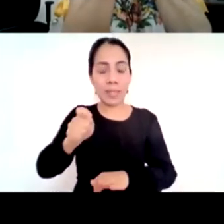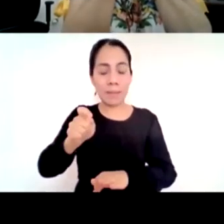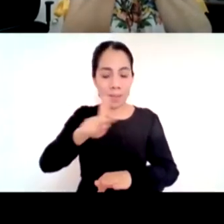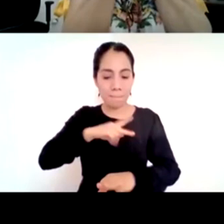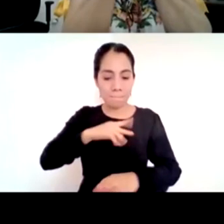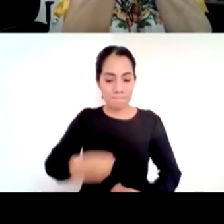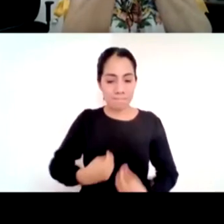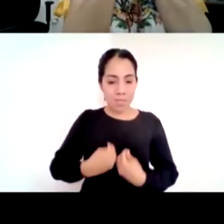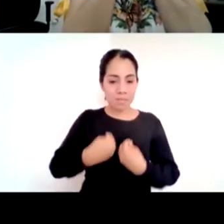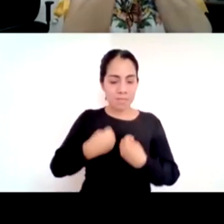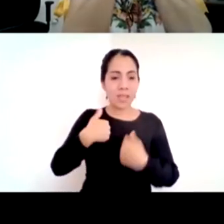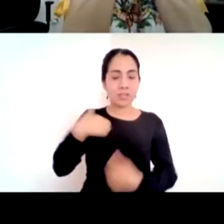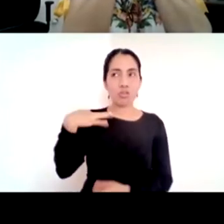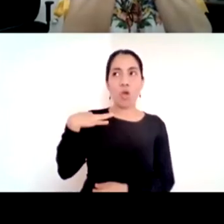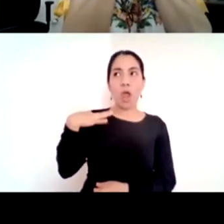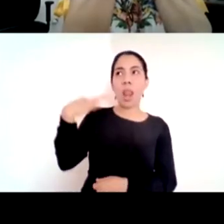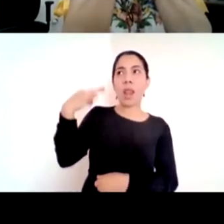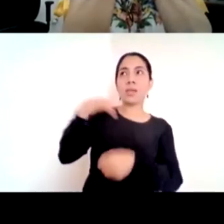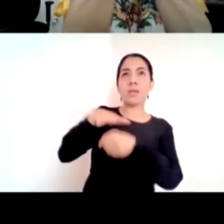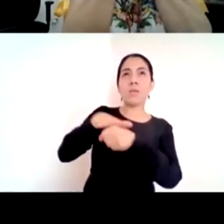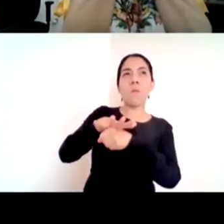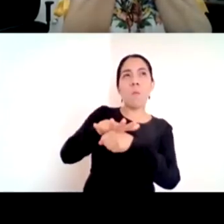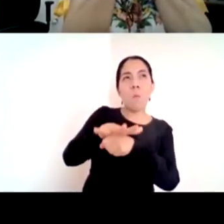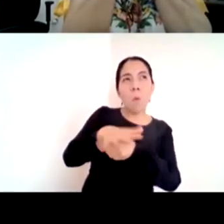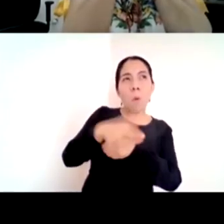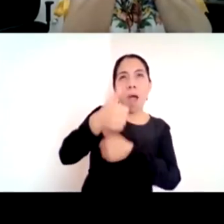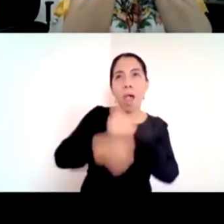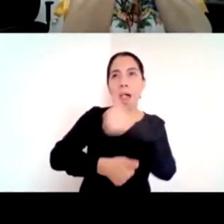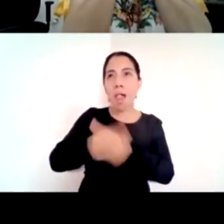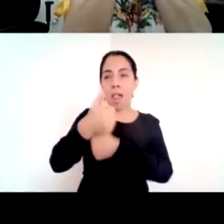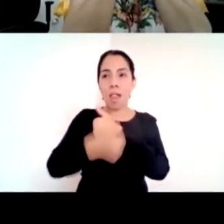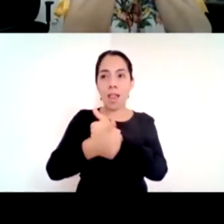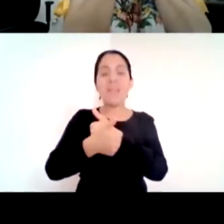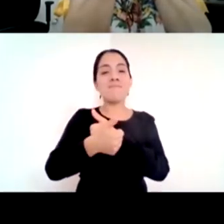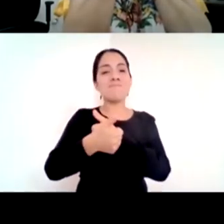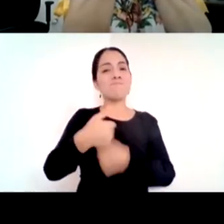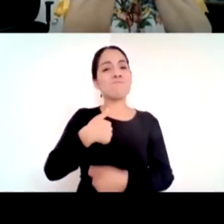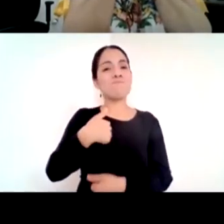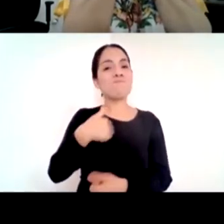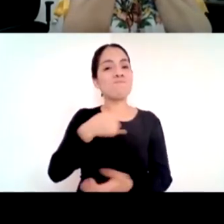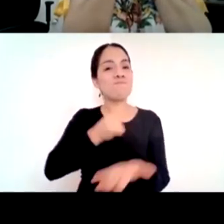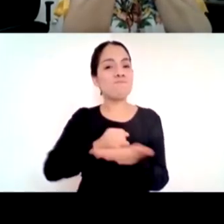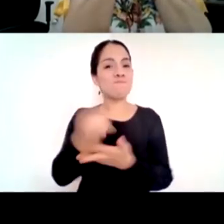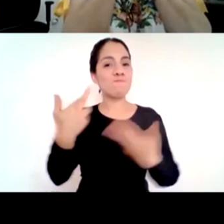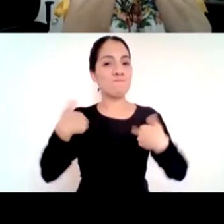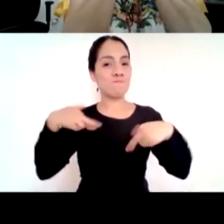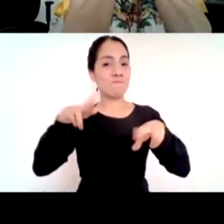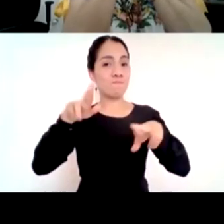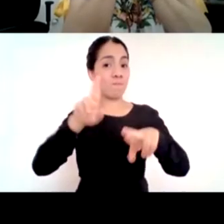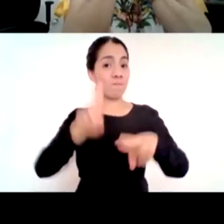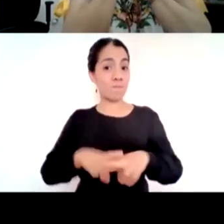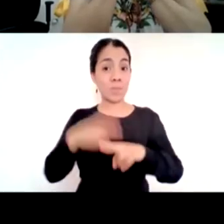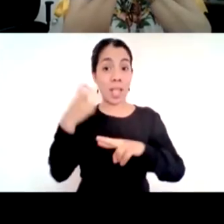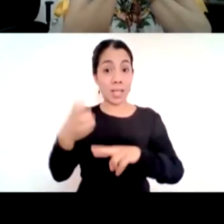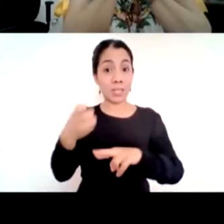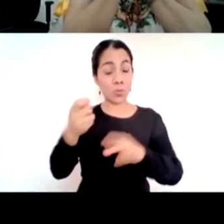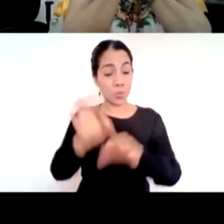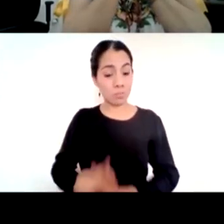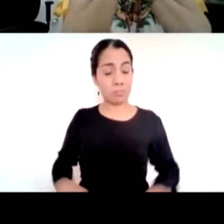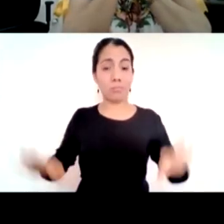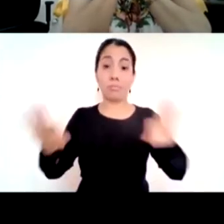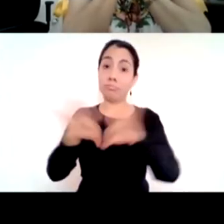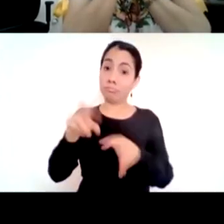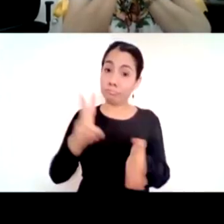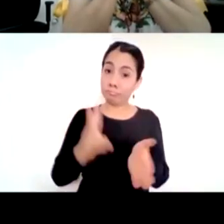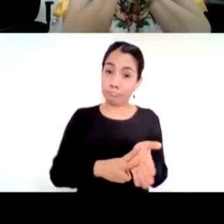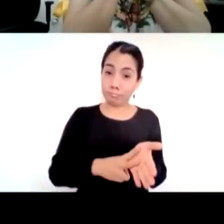eso ha revalorado enormemente a nuestro magisterio creo que vamos a llegar a un ciclo escolar en donde todos vamos